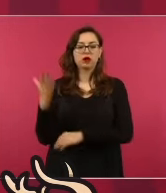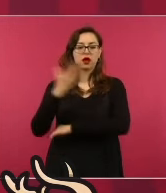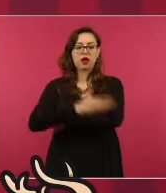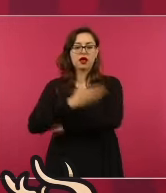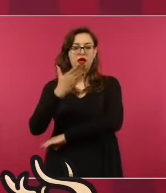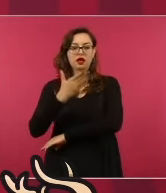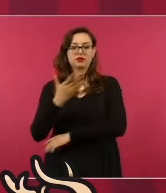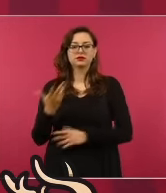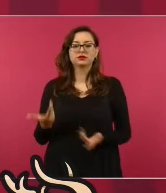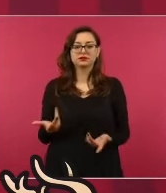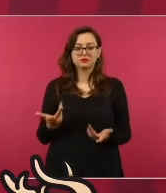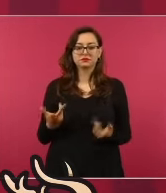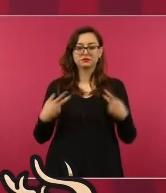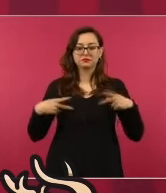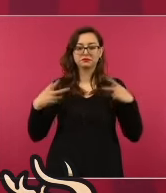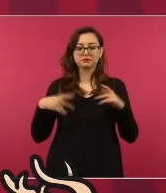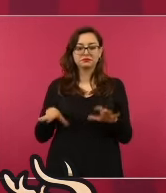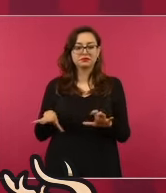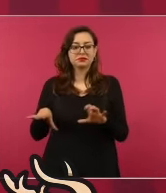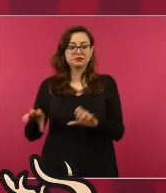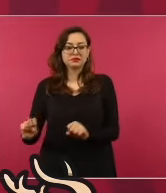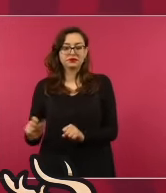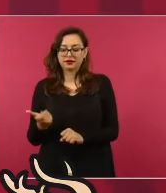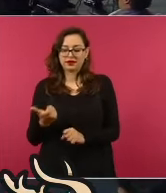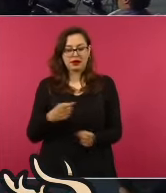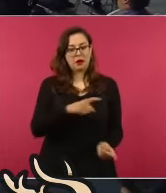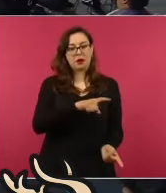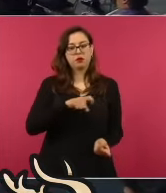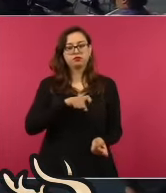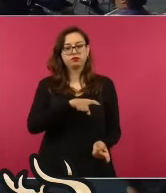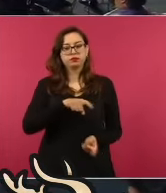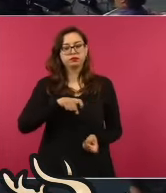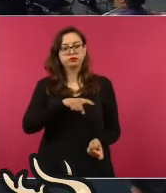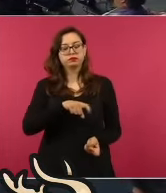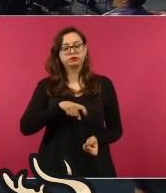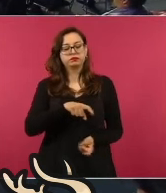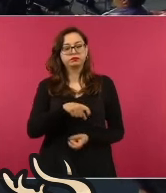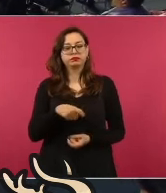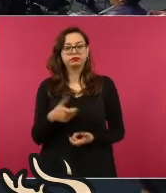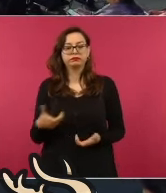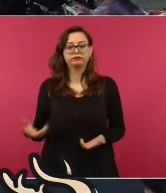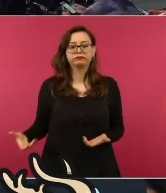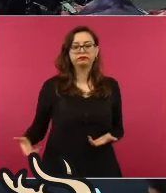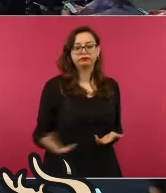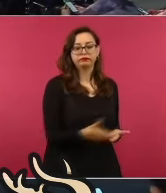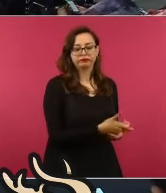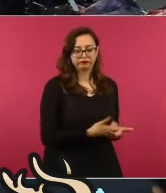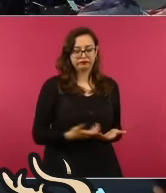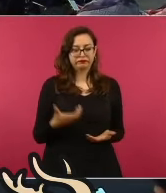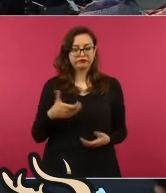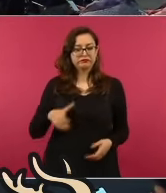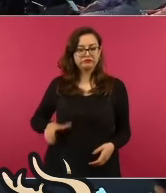que las tomaban y cobraban y tenían